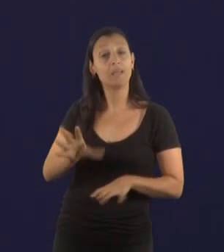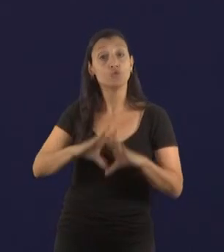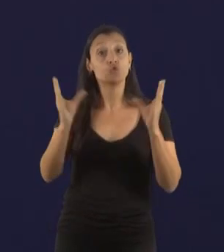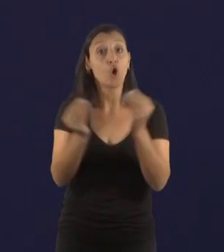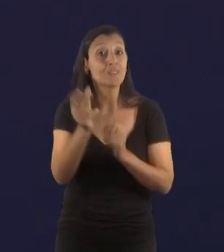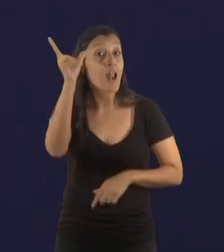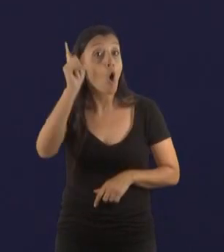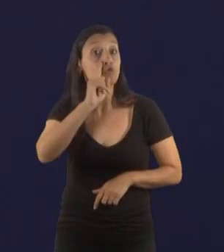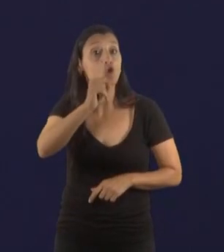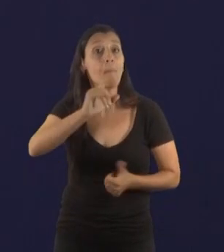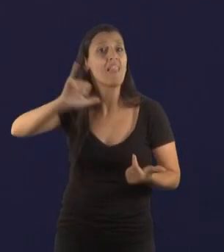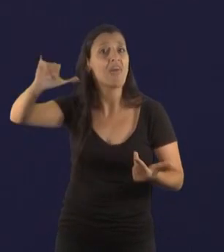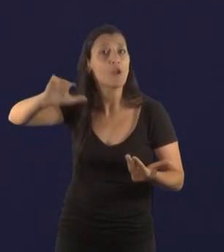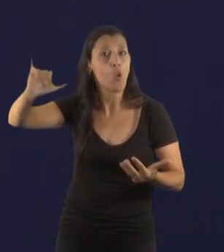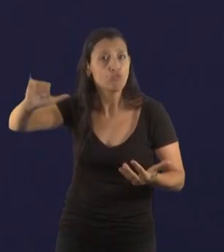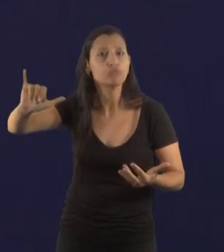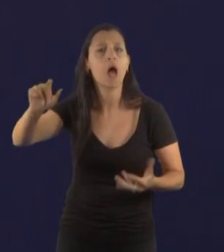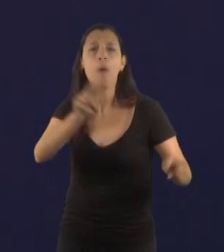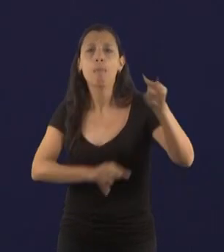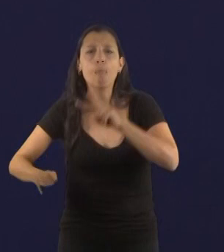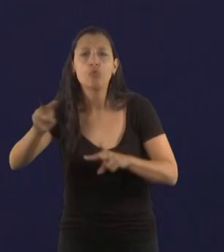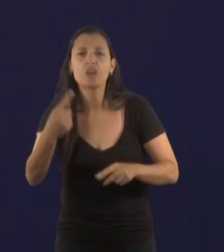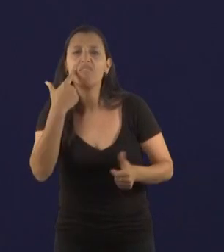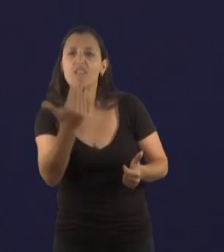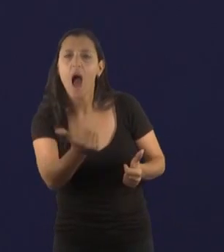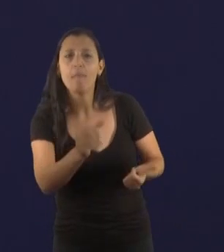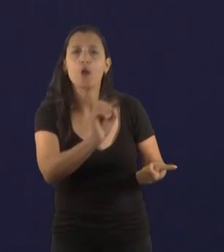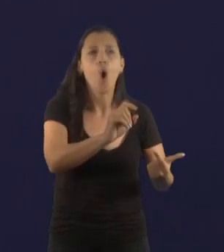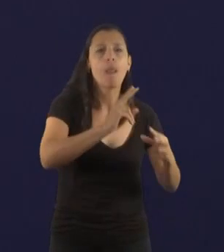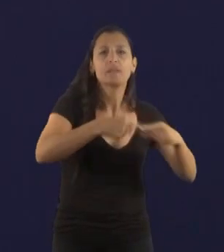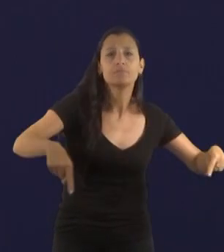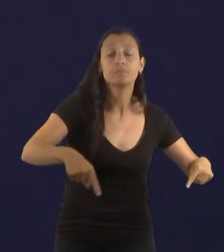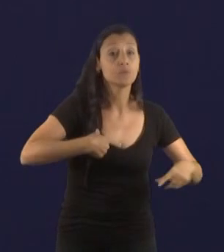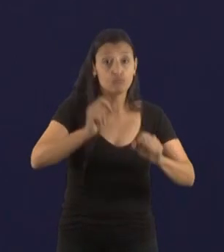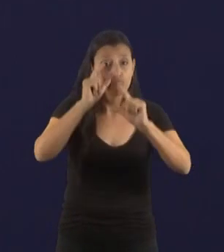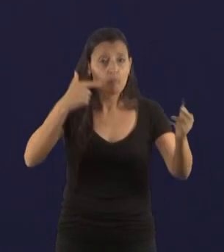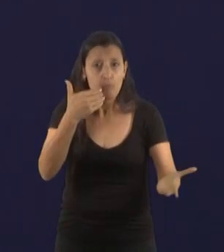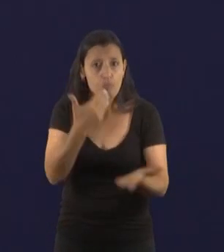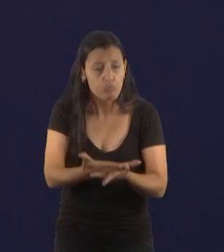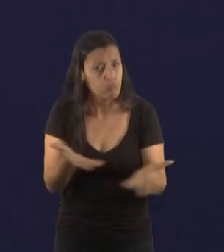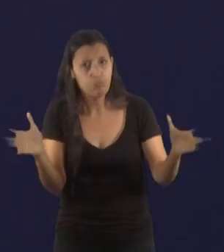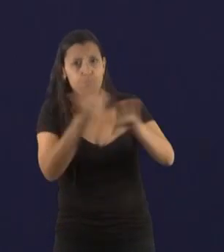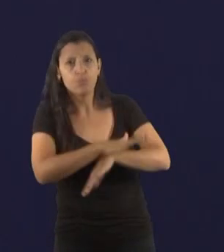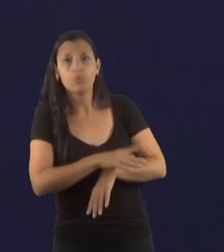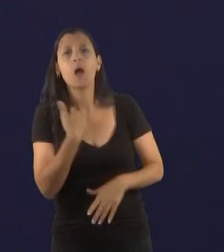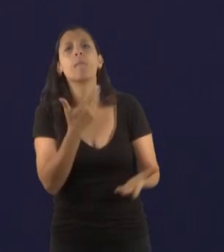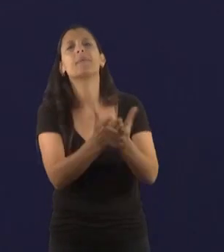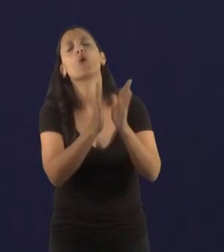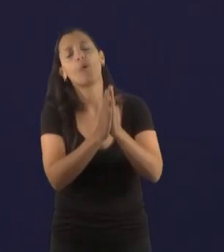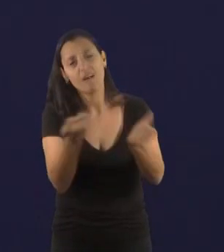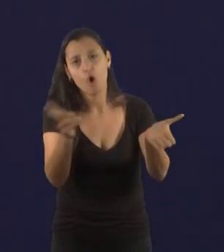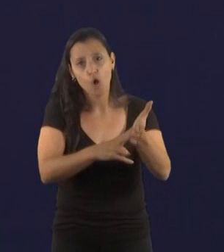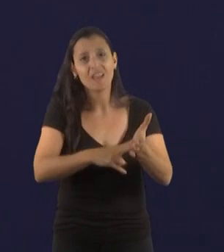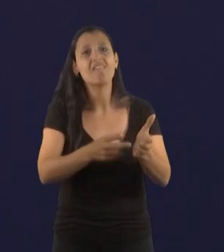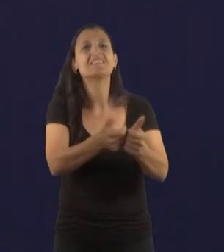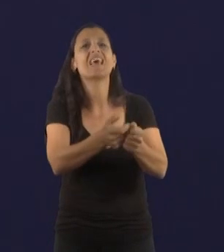.000 denuncias en virtud de encontrar datos relevantes. Y la verdad que la sorpresa fue que... Les pido por favor el sonido, pero